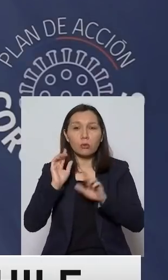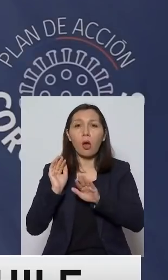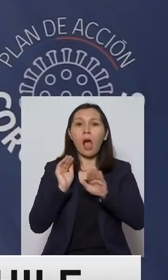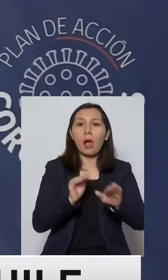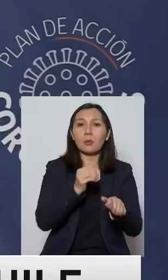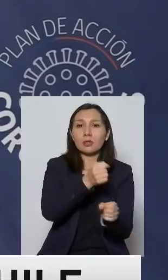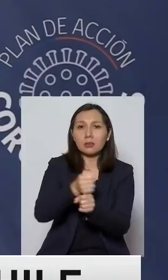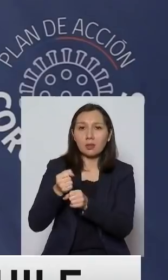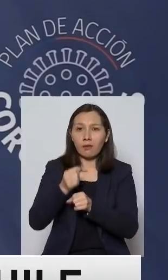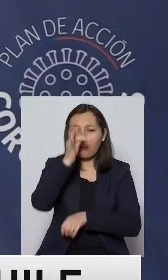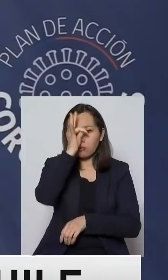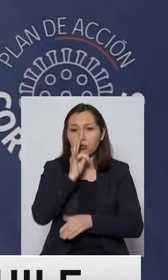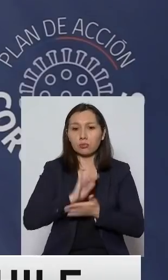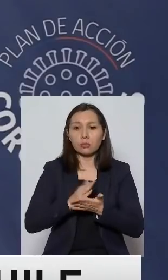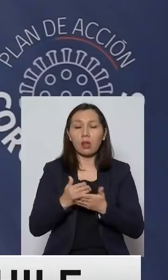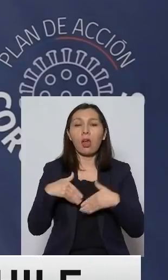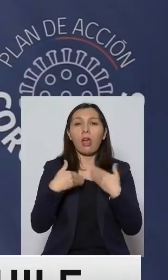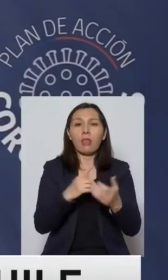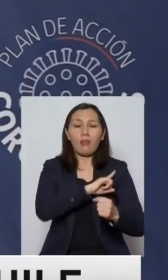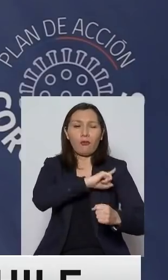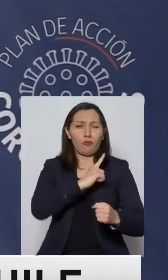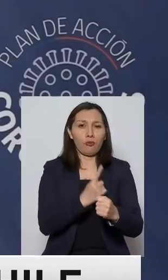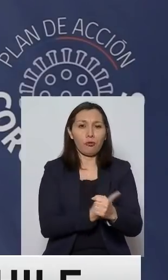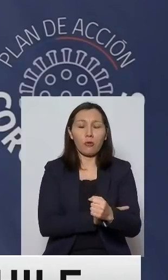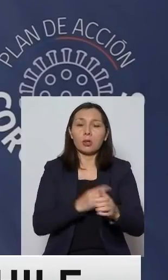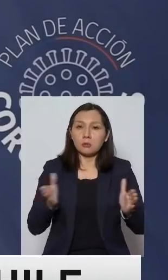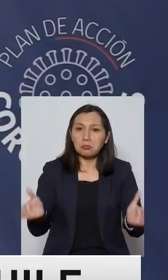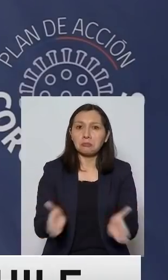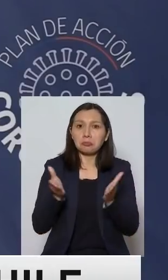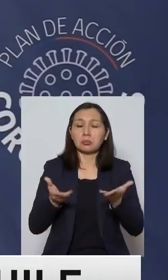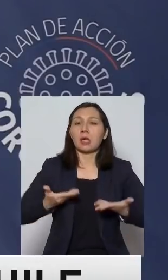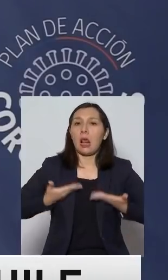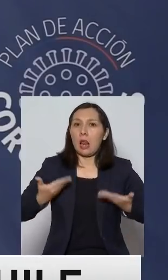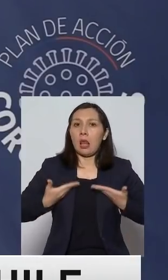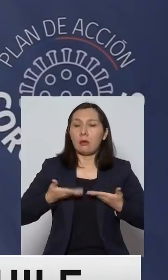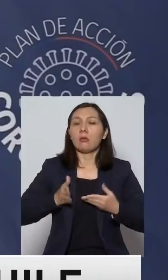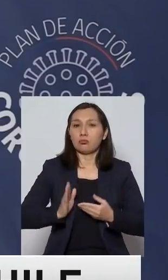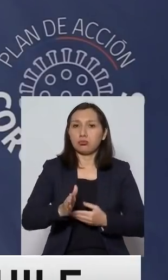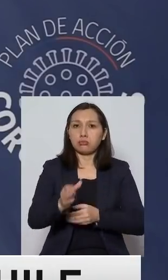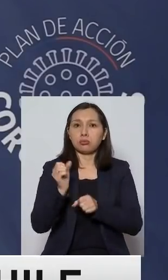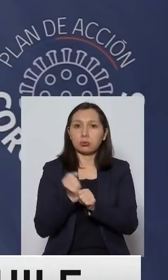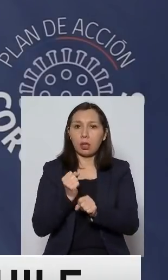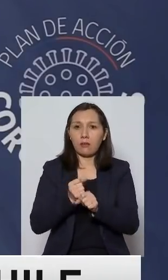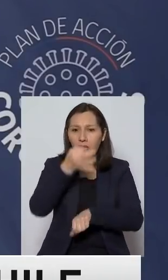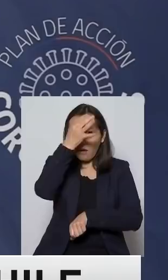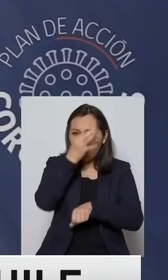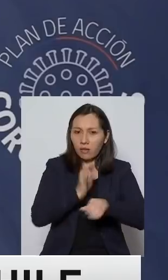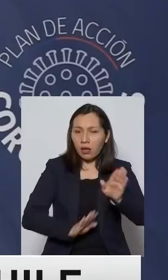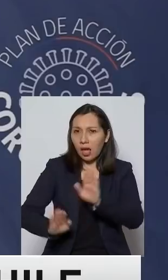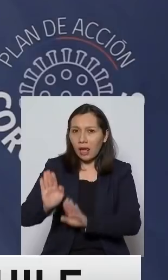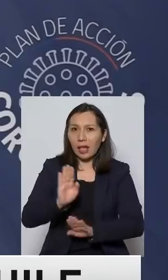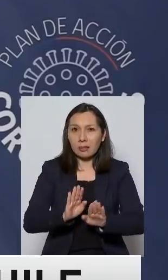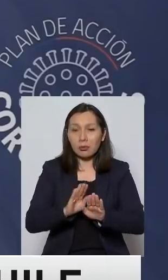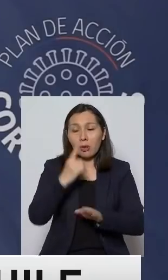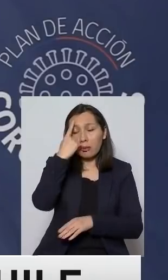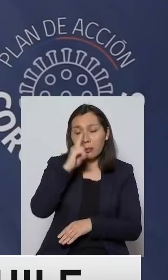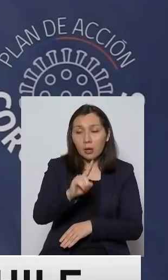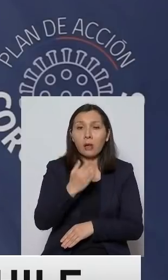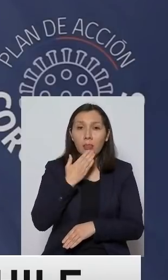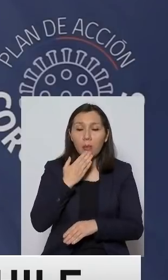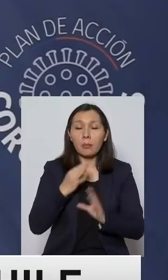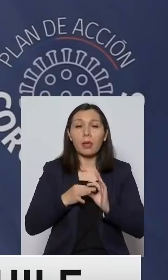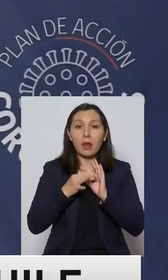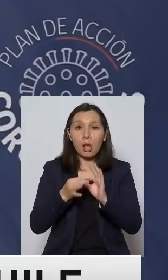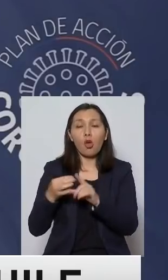trabajadores de salud, dándoles a fuerza ese impulso para que sigan trabajando por los enfermos. Pero también queremos